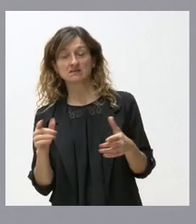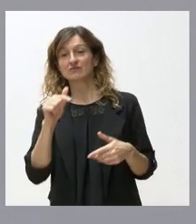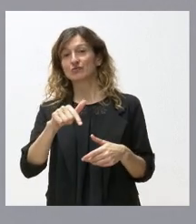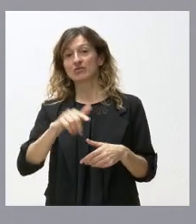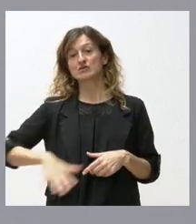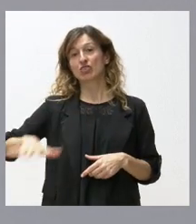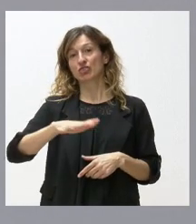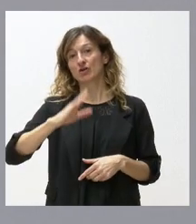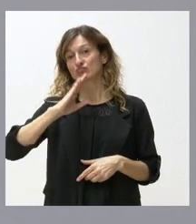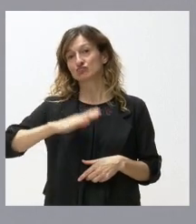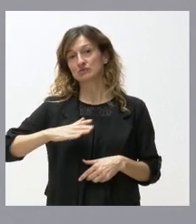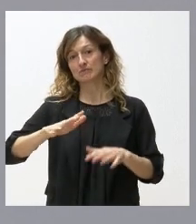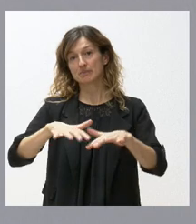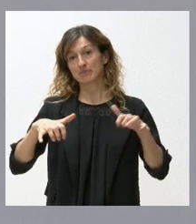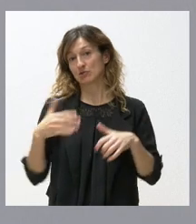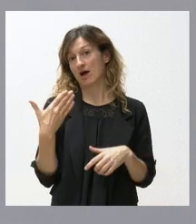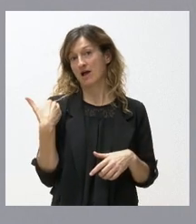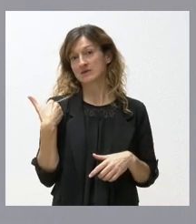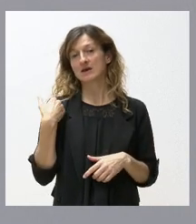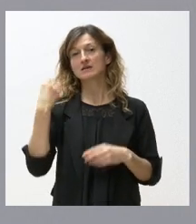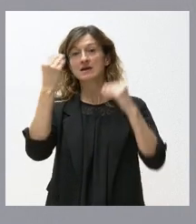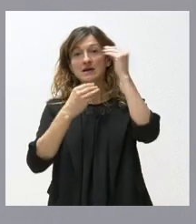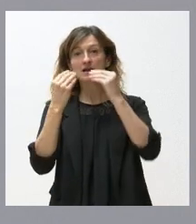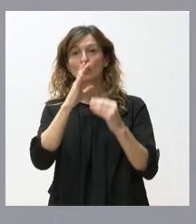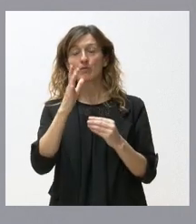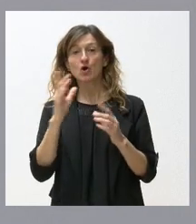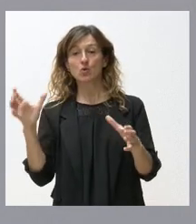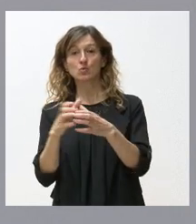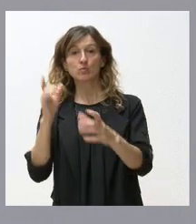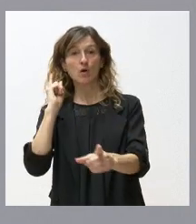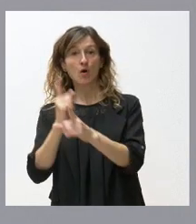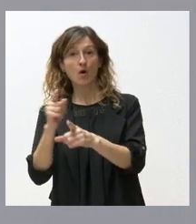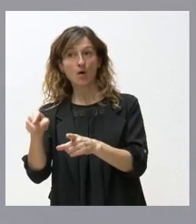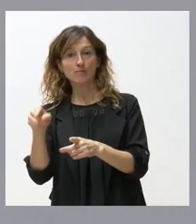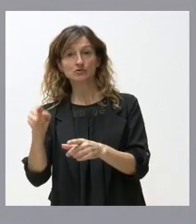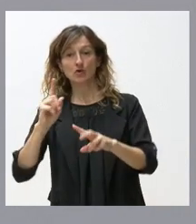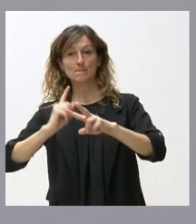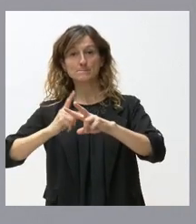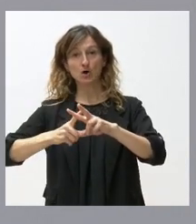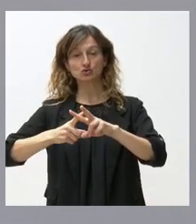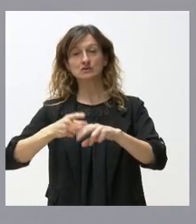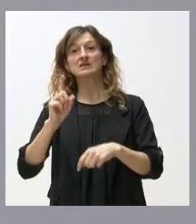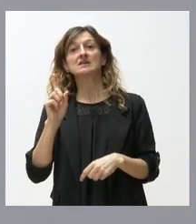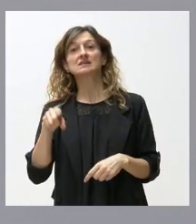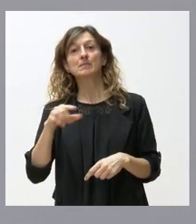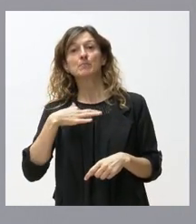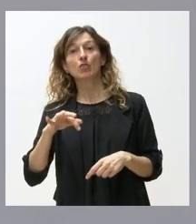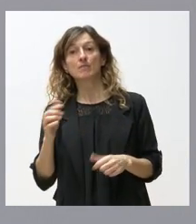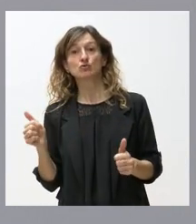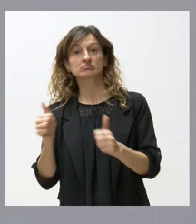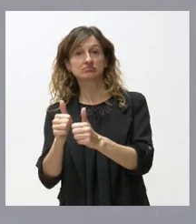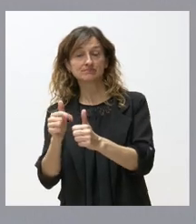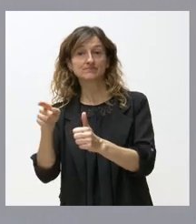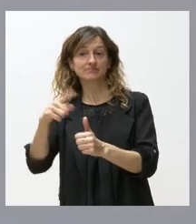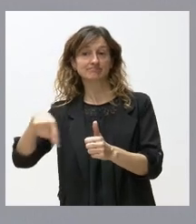adecuado para ello y ayer yo creo que al quedarse en la oposición con Vox y con Podemos pues eligió también